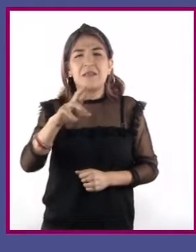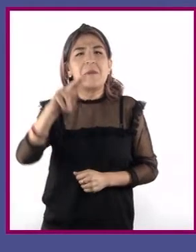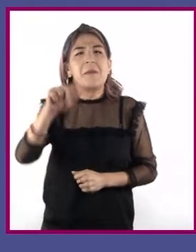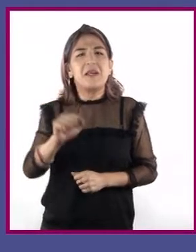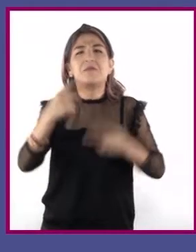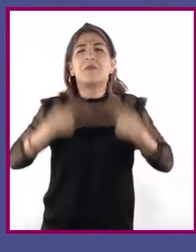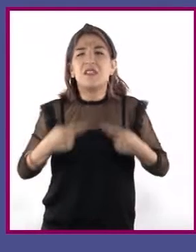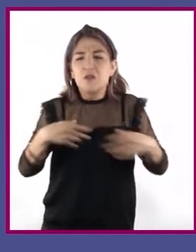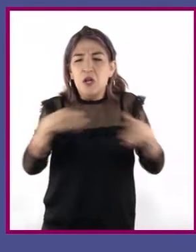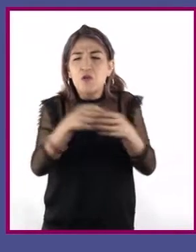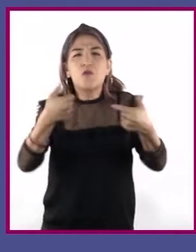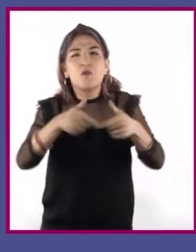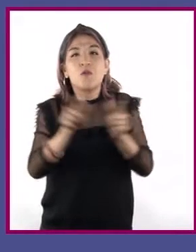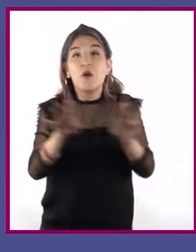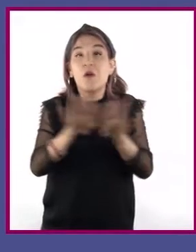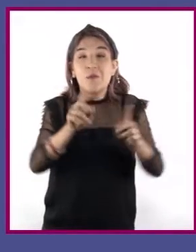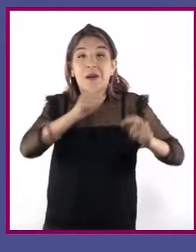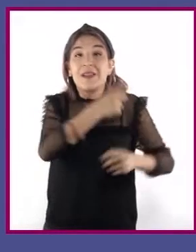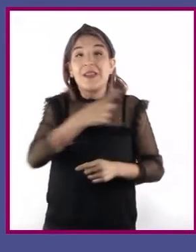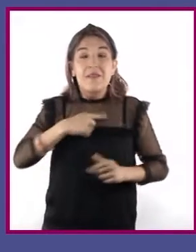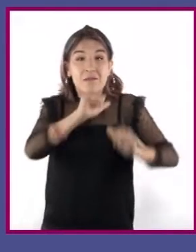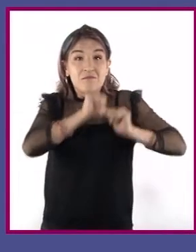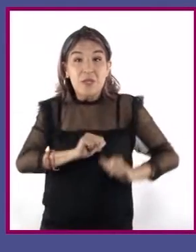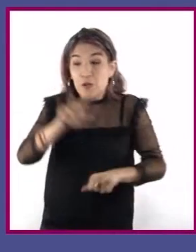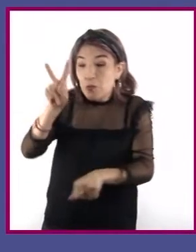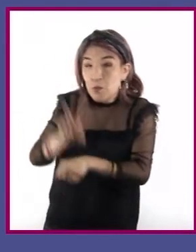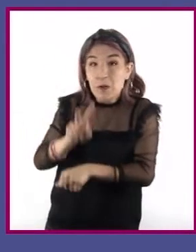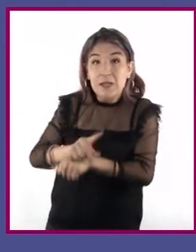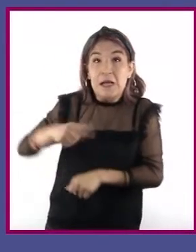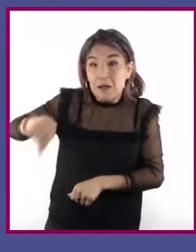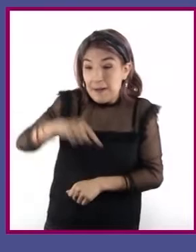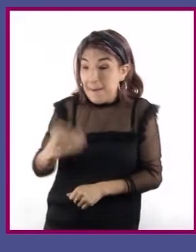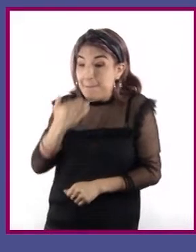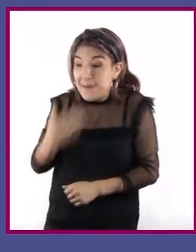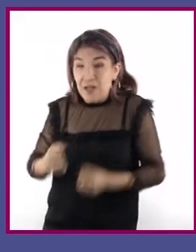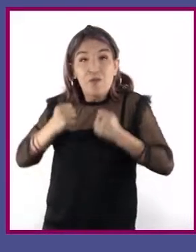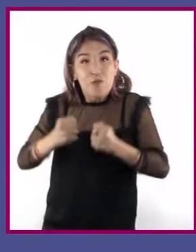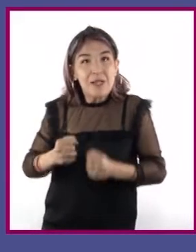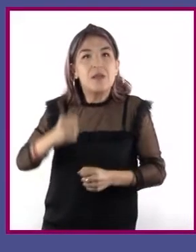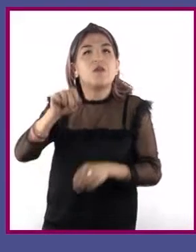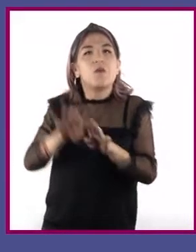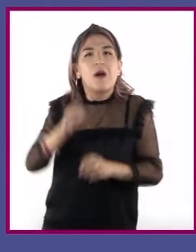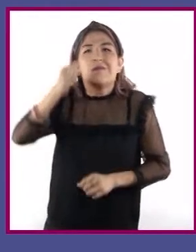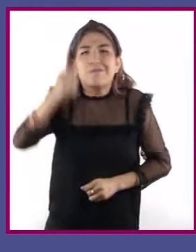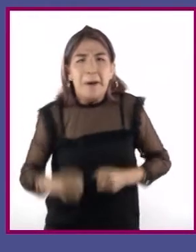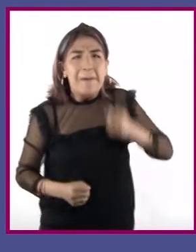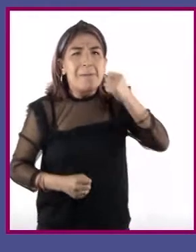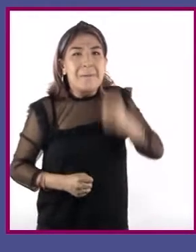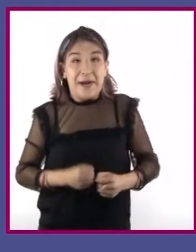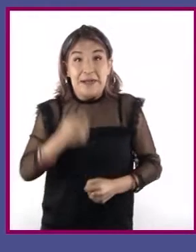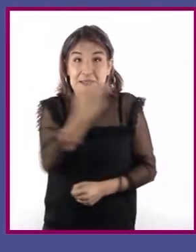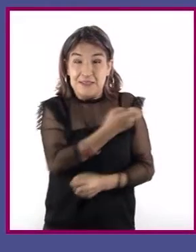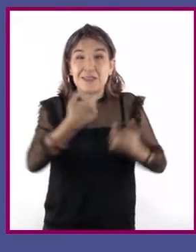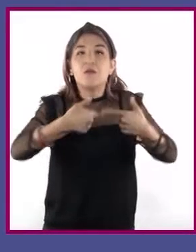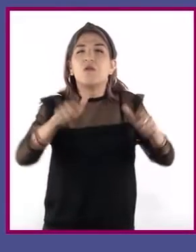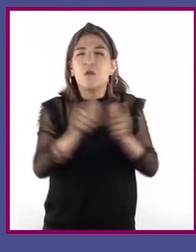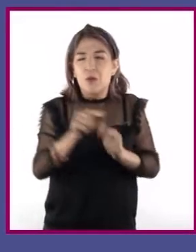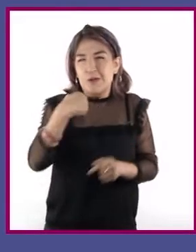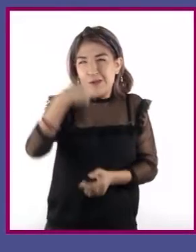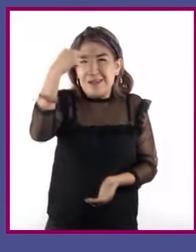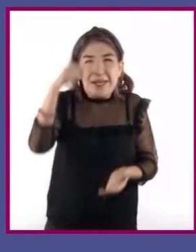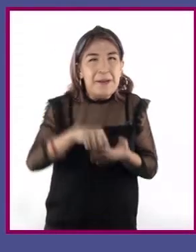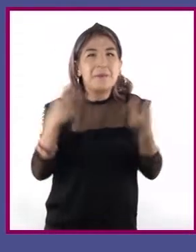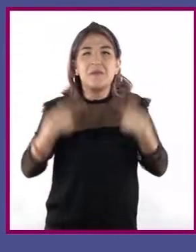permiten el paso y vigilan que estos permanezcan firmes. Me imagino que los Sherpas son las personas